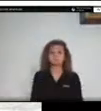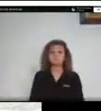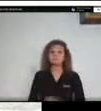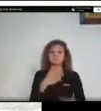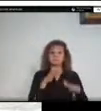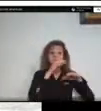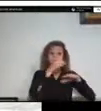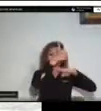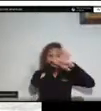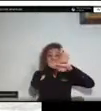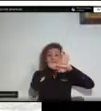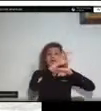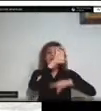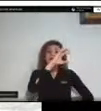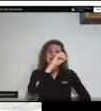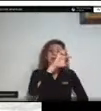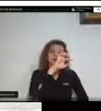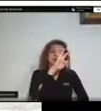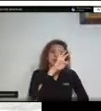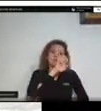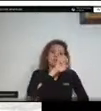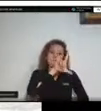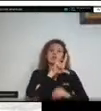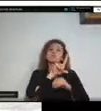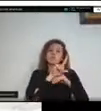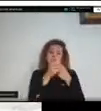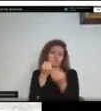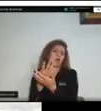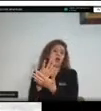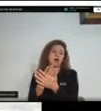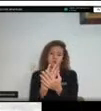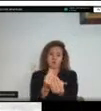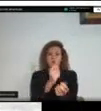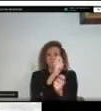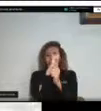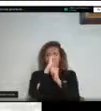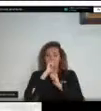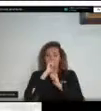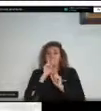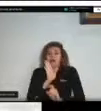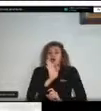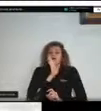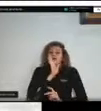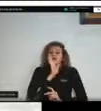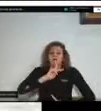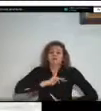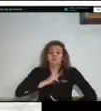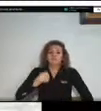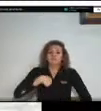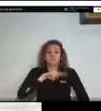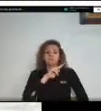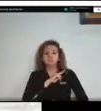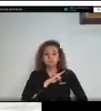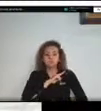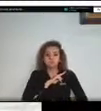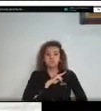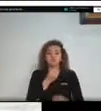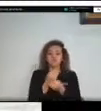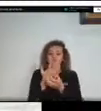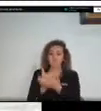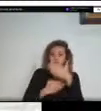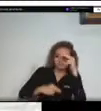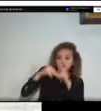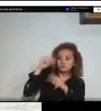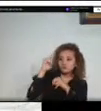infraestructura pero pues nosotros somos los propietarios y responsables en últimas de toda esta infraestructura incluyendo